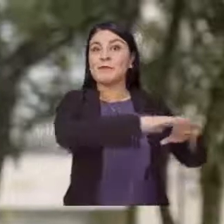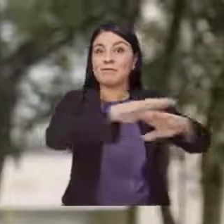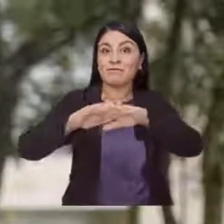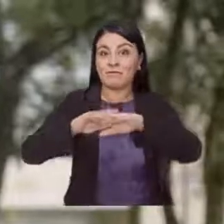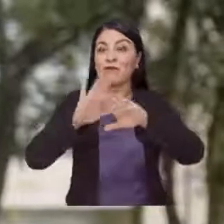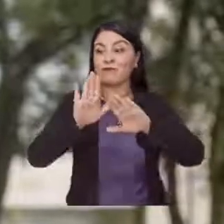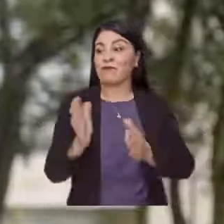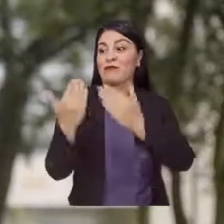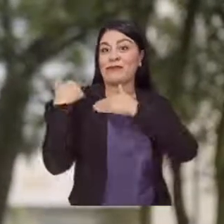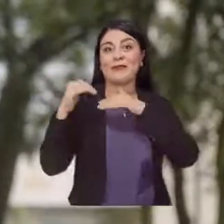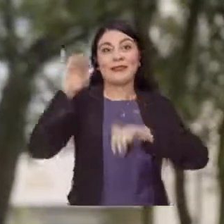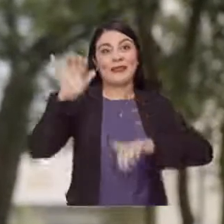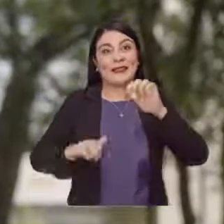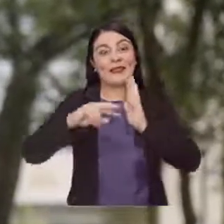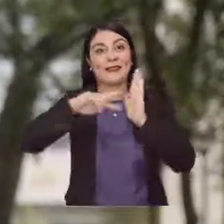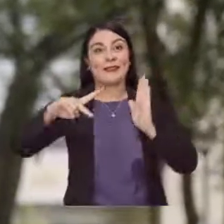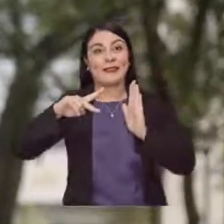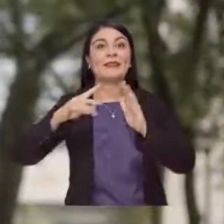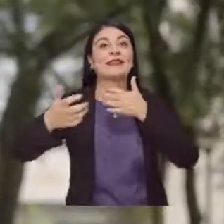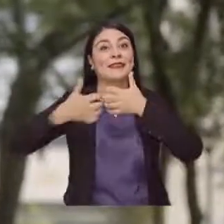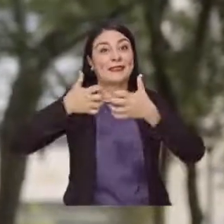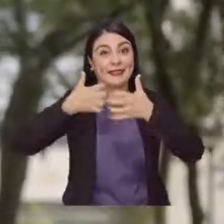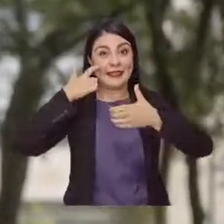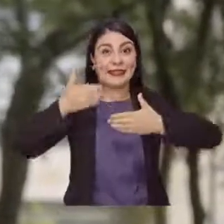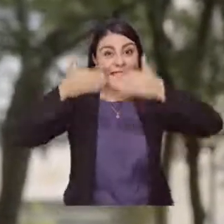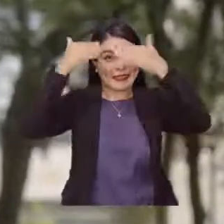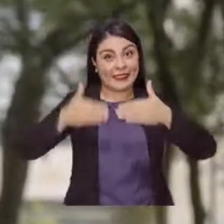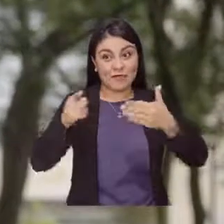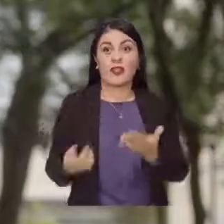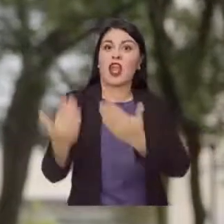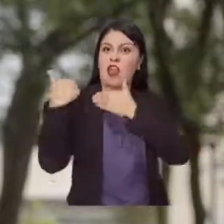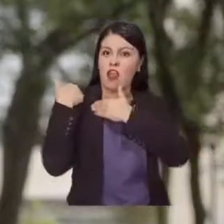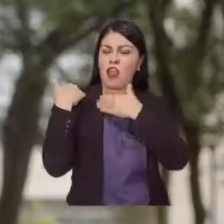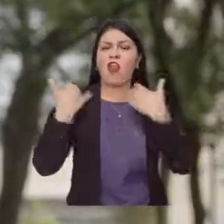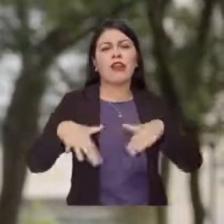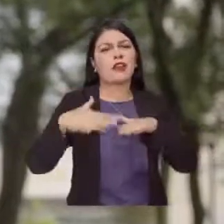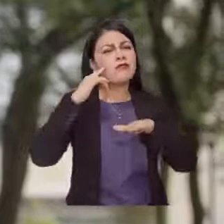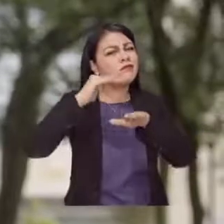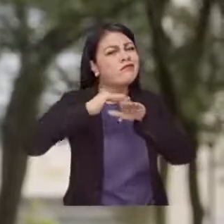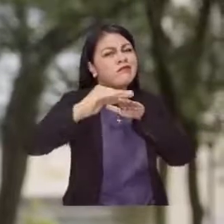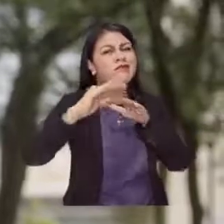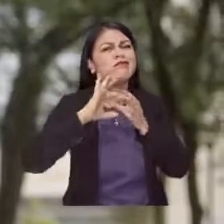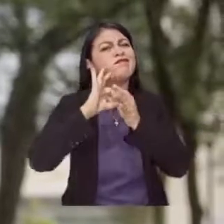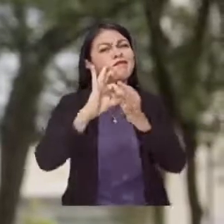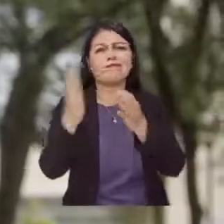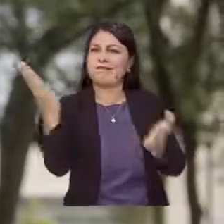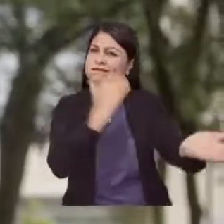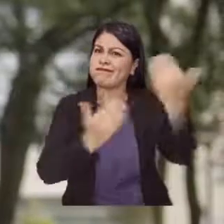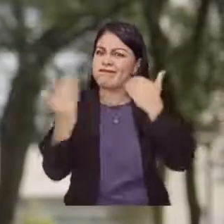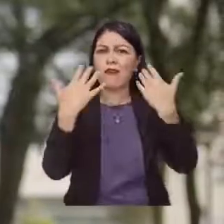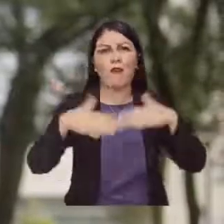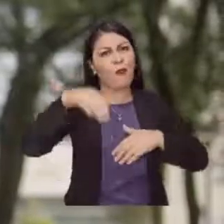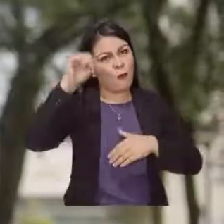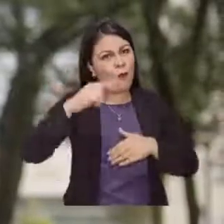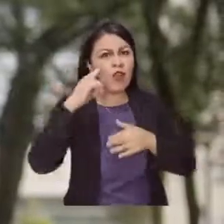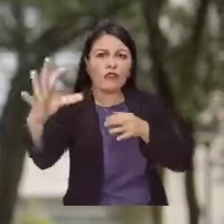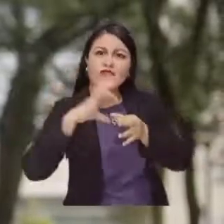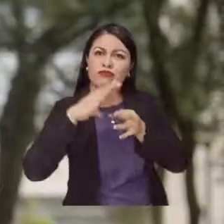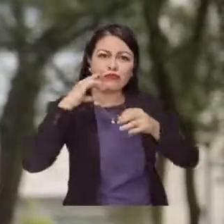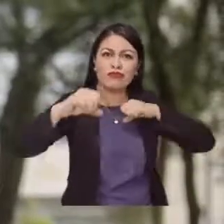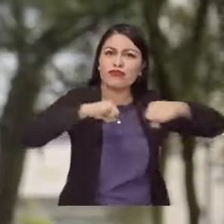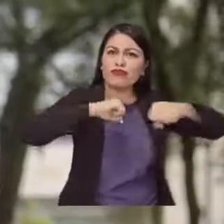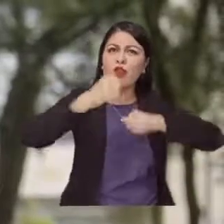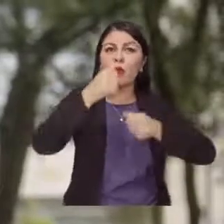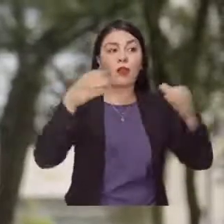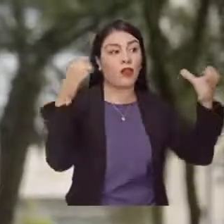Desde la Secretaría Técnica del Sistema Distrital de Discapacidad los invitamos a unirse a las